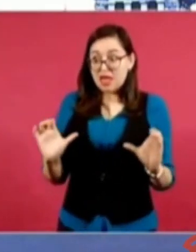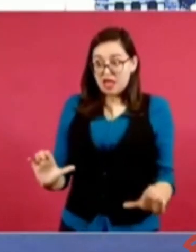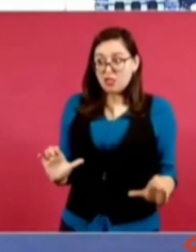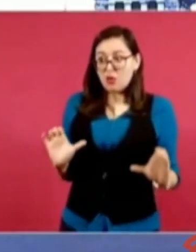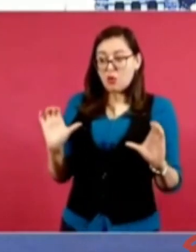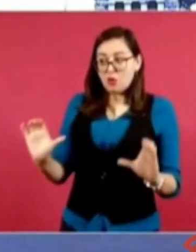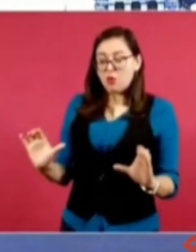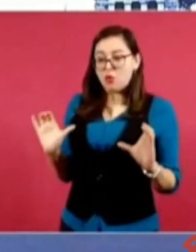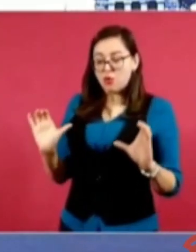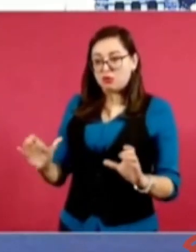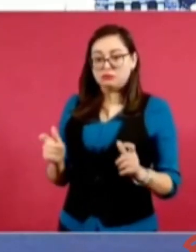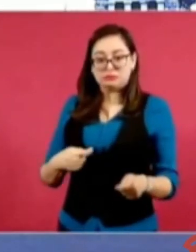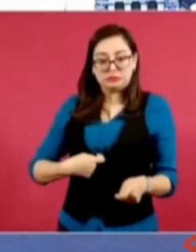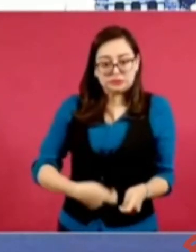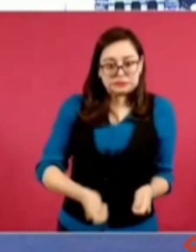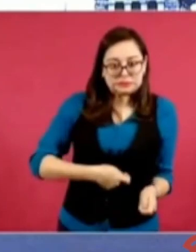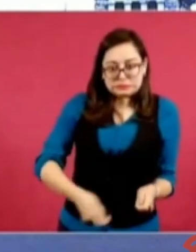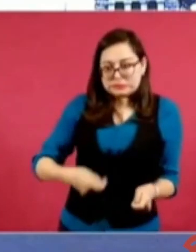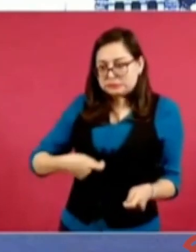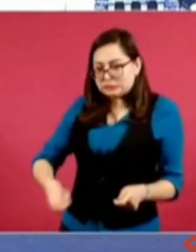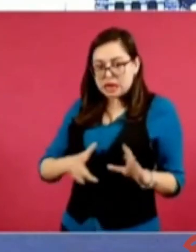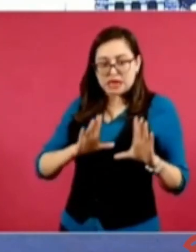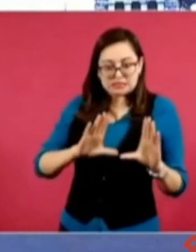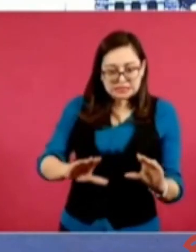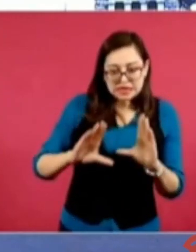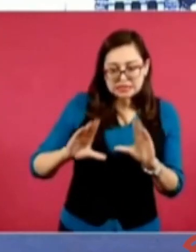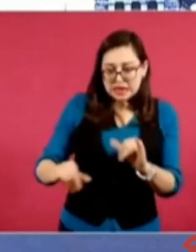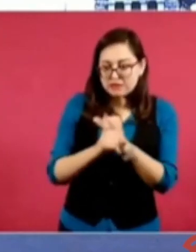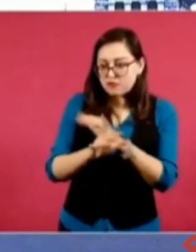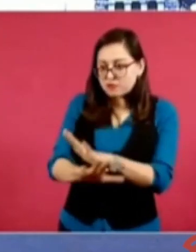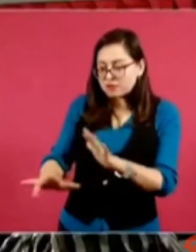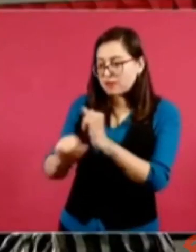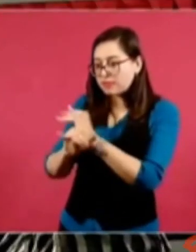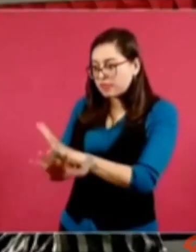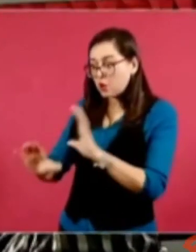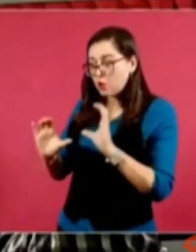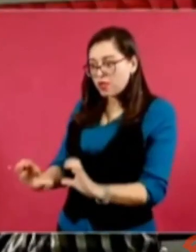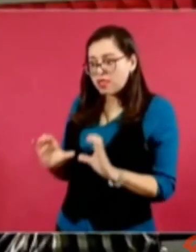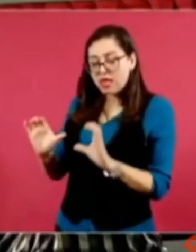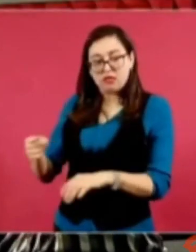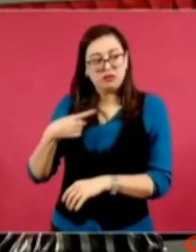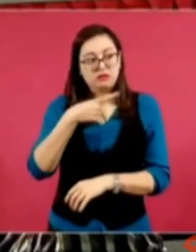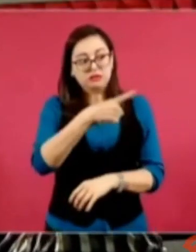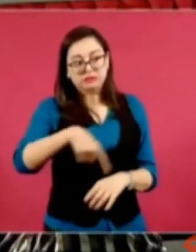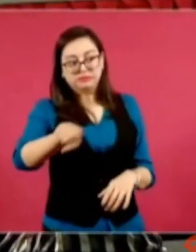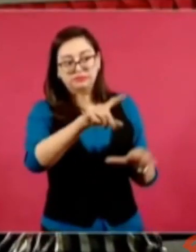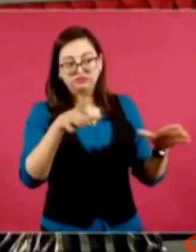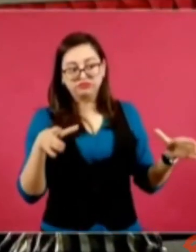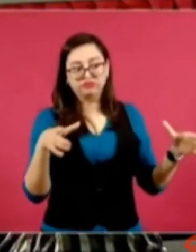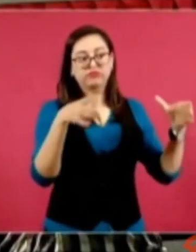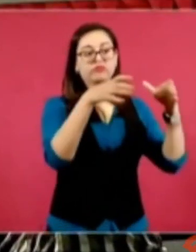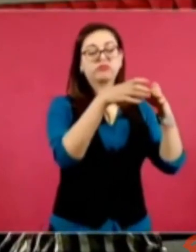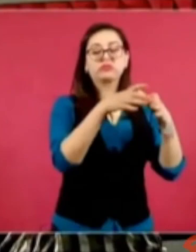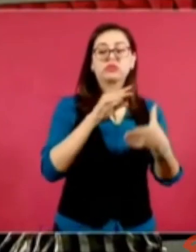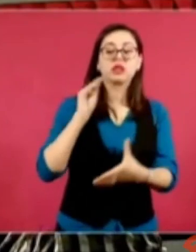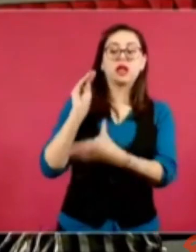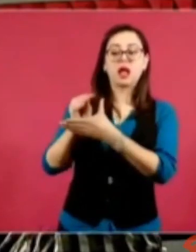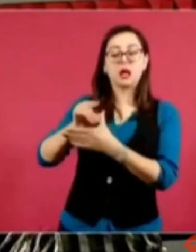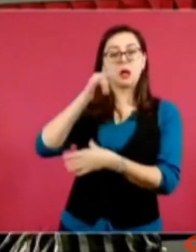que se dieran cuenta hay un capítulo en mi libro nuevo en donde hablo